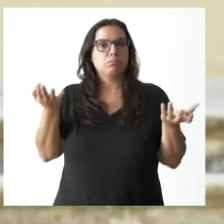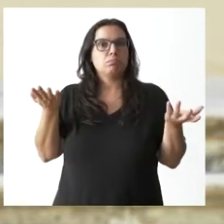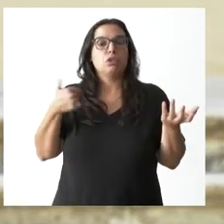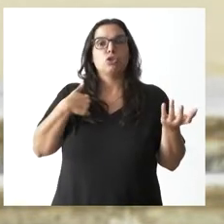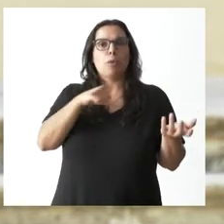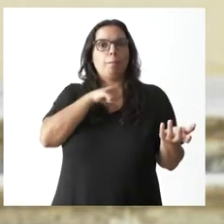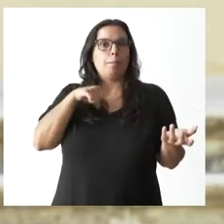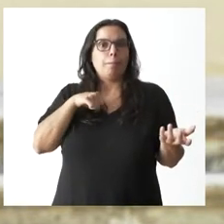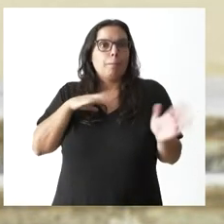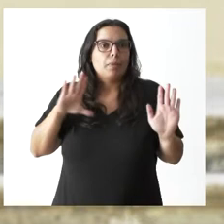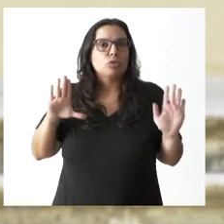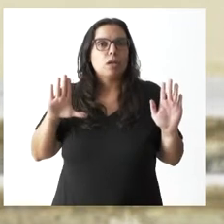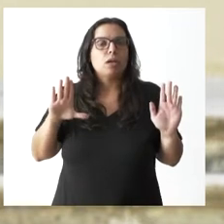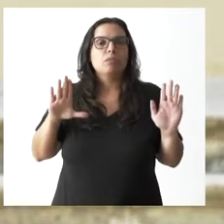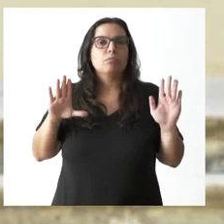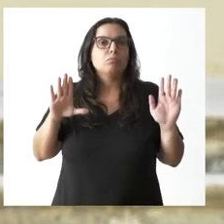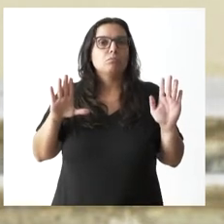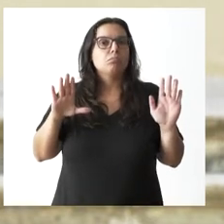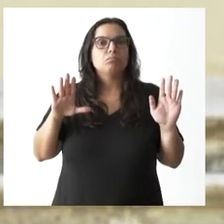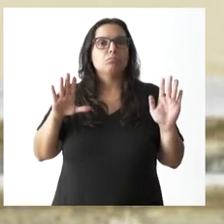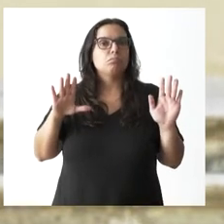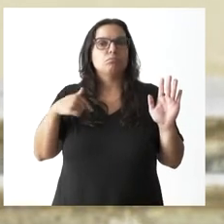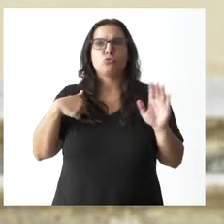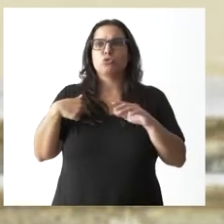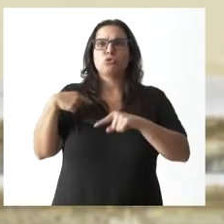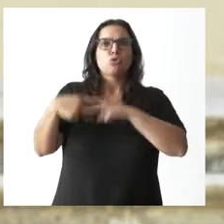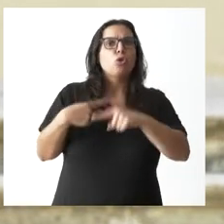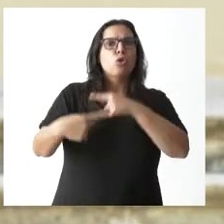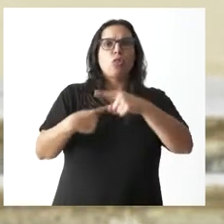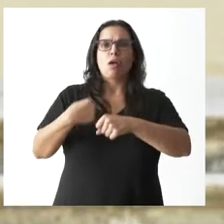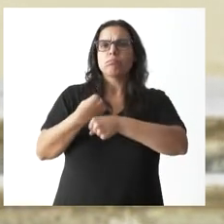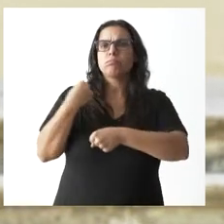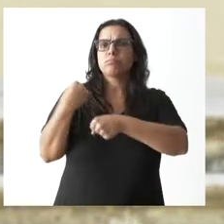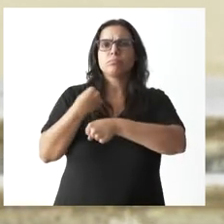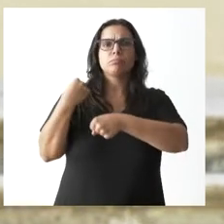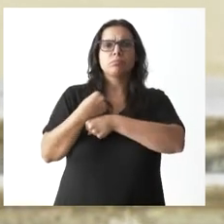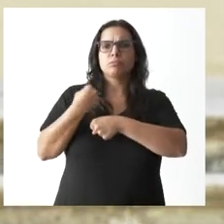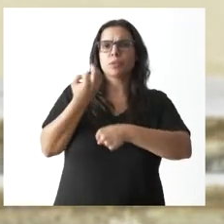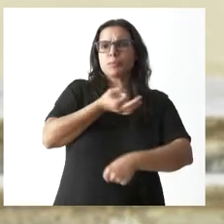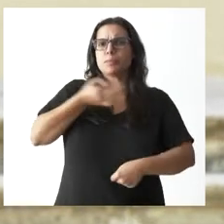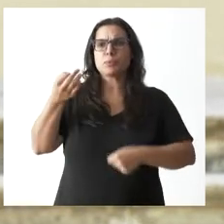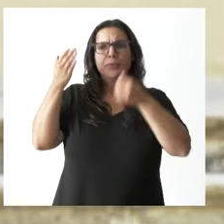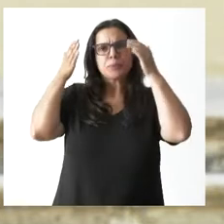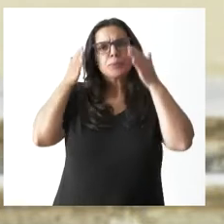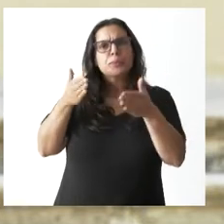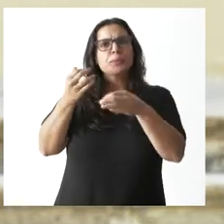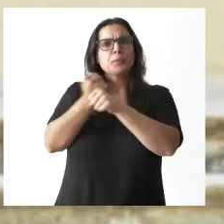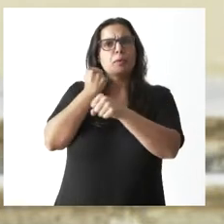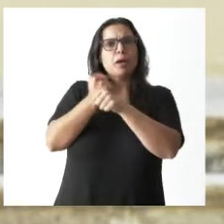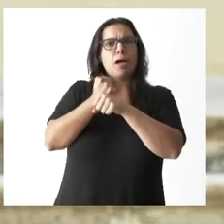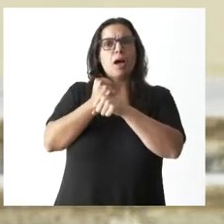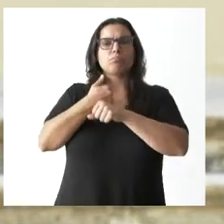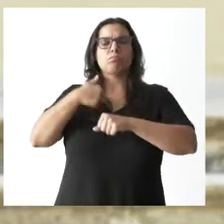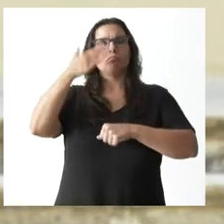personalmente, me afano todos los días en trabajar con eficacia, en trabajar desde la